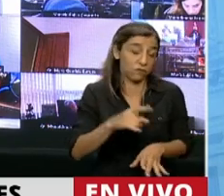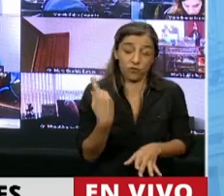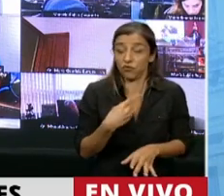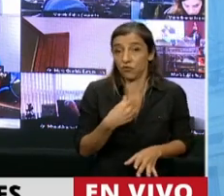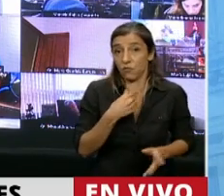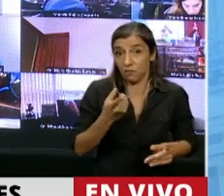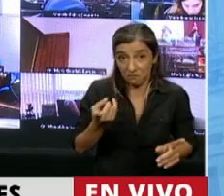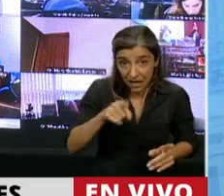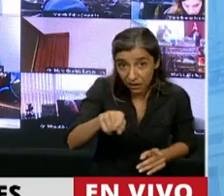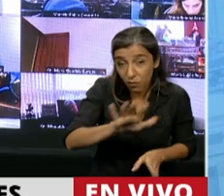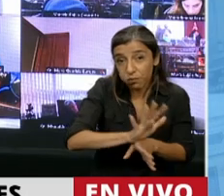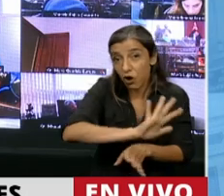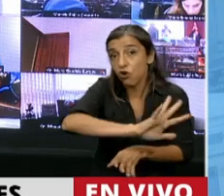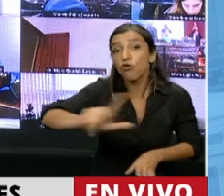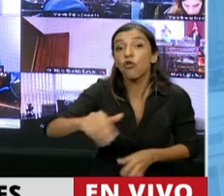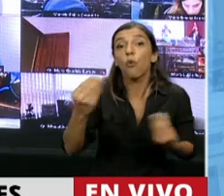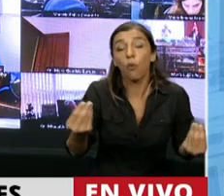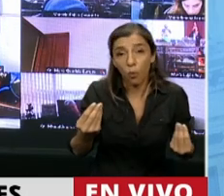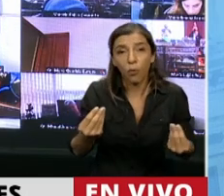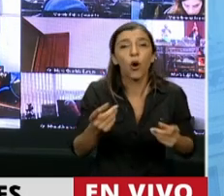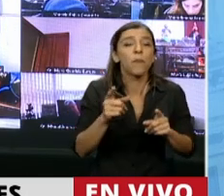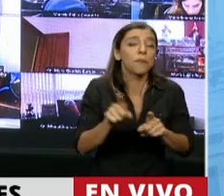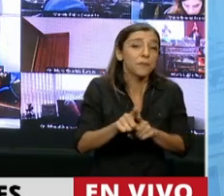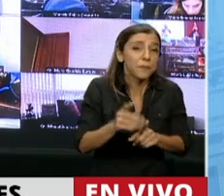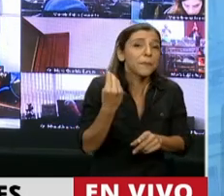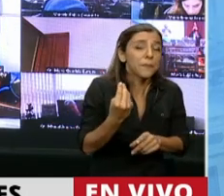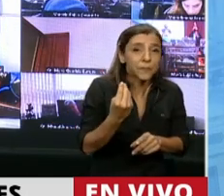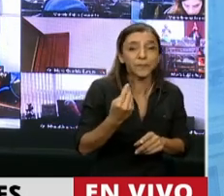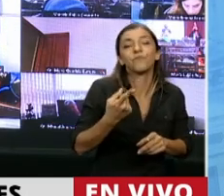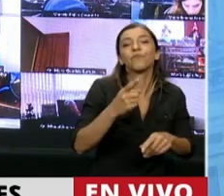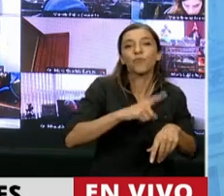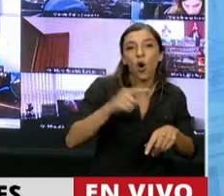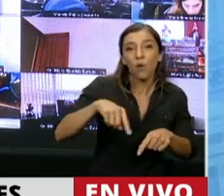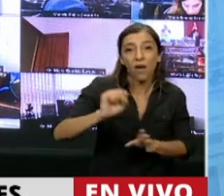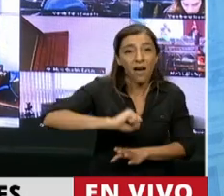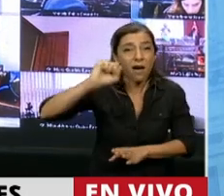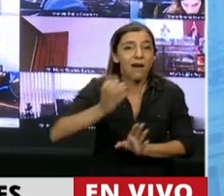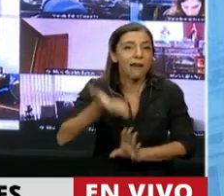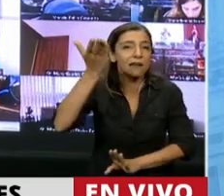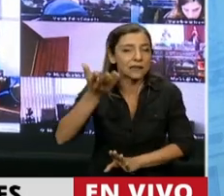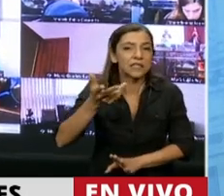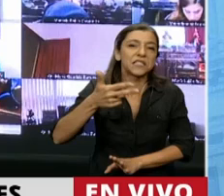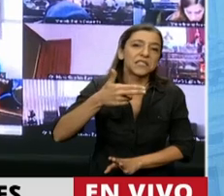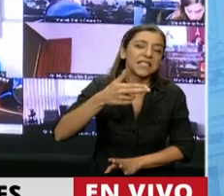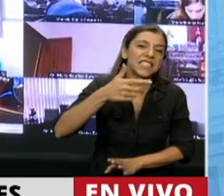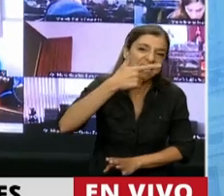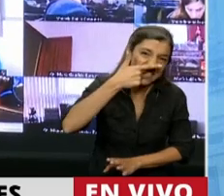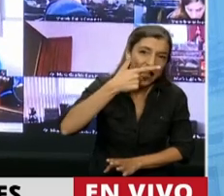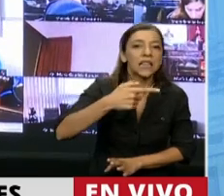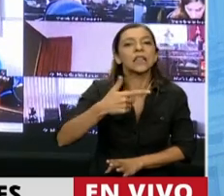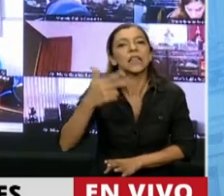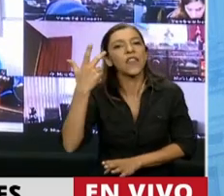porque ha habido un aumento inferior a la fórmula macrista entre el 7 y el 18%, aproximadamente, según las escalas